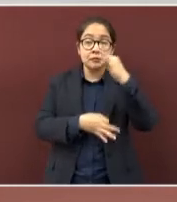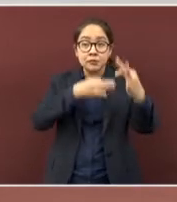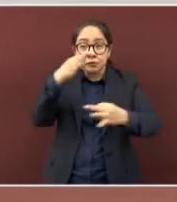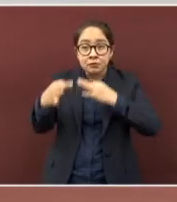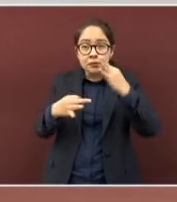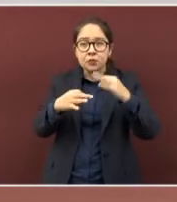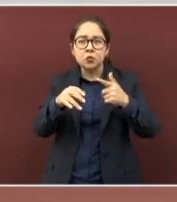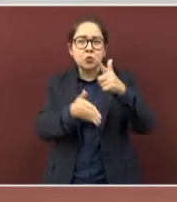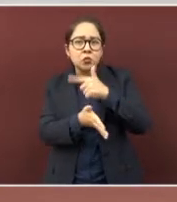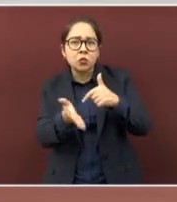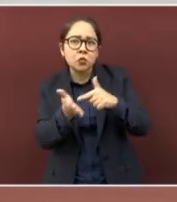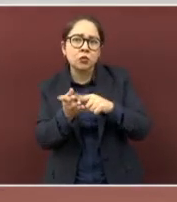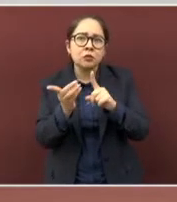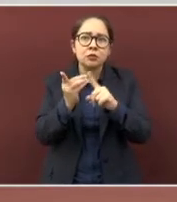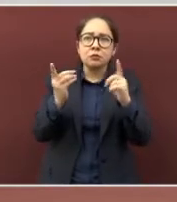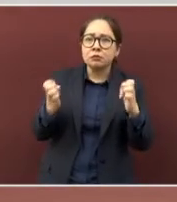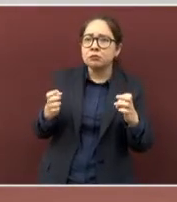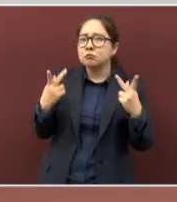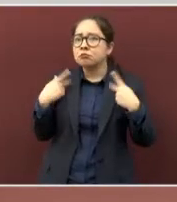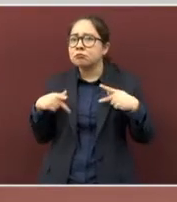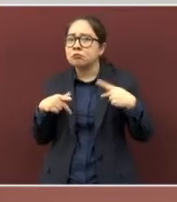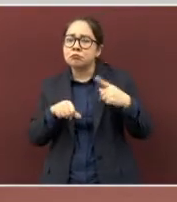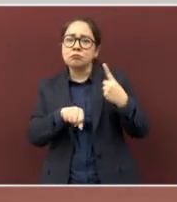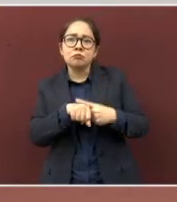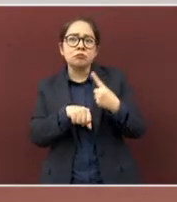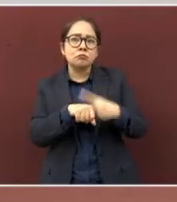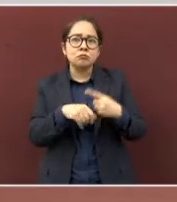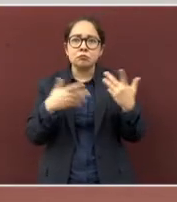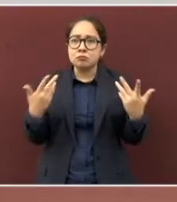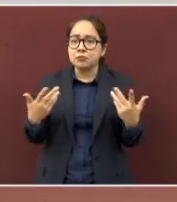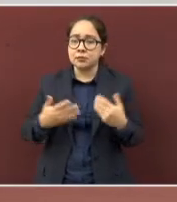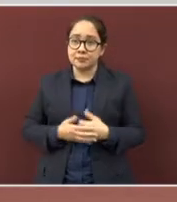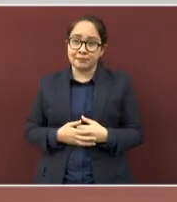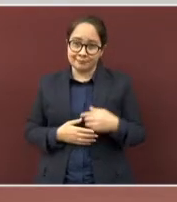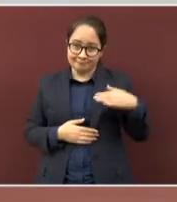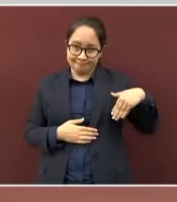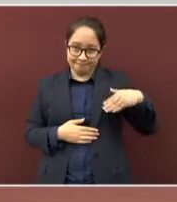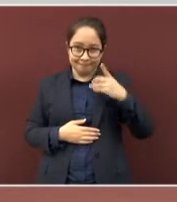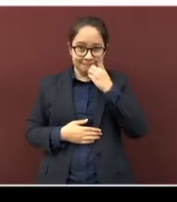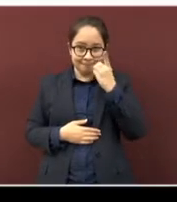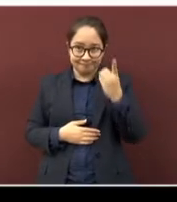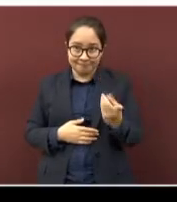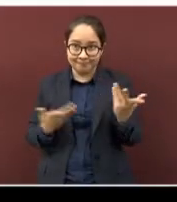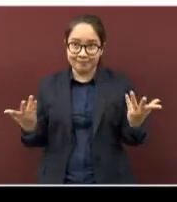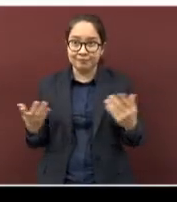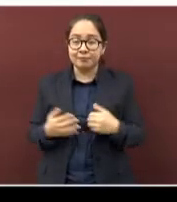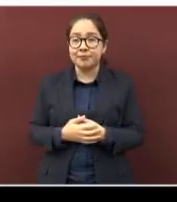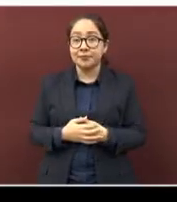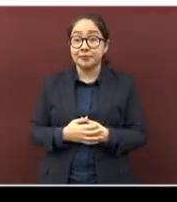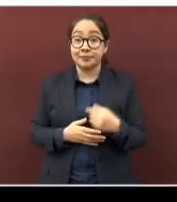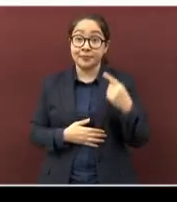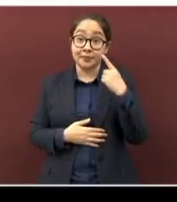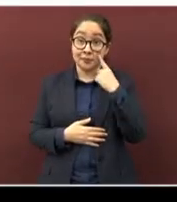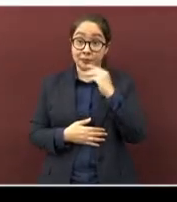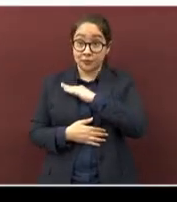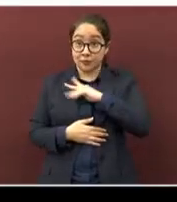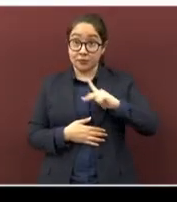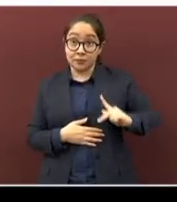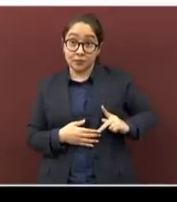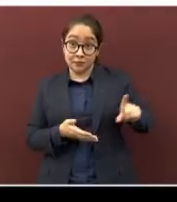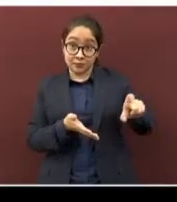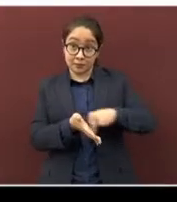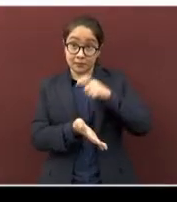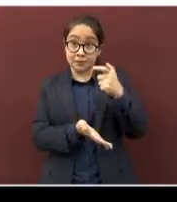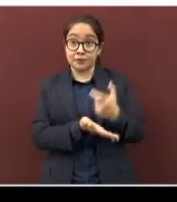municipios en donde se encuentran estos casos activos a los que hago referencia. Fíjense, el municipio de Jalapa